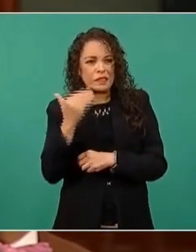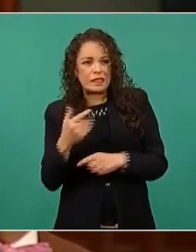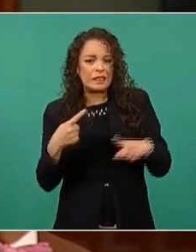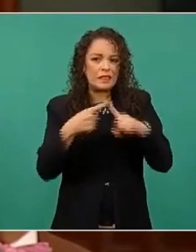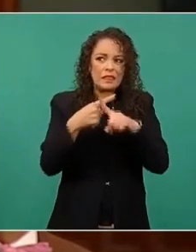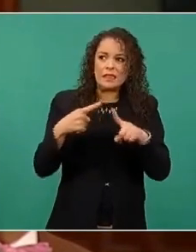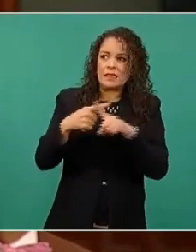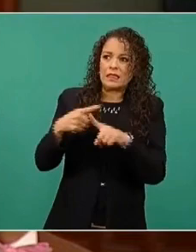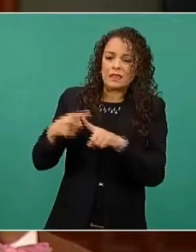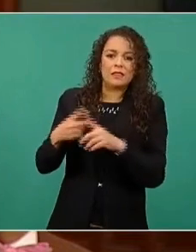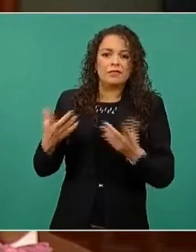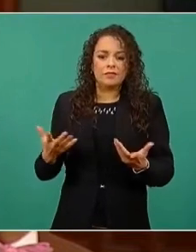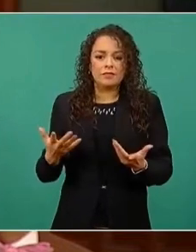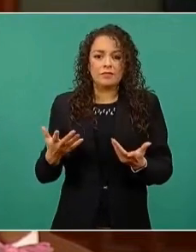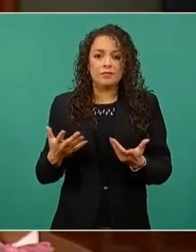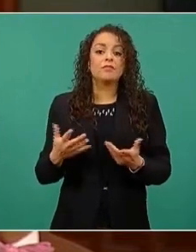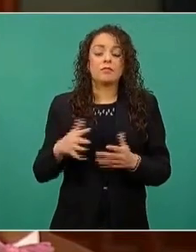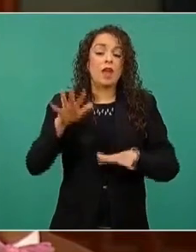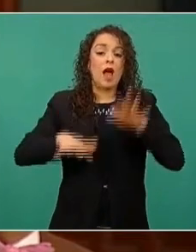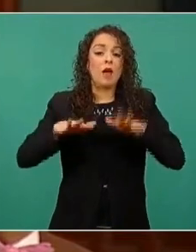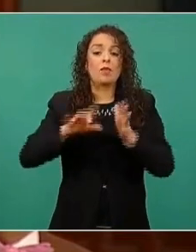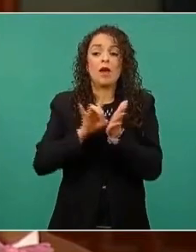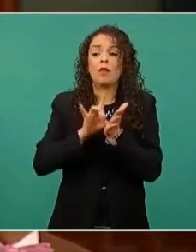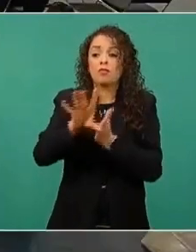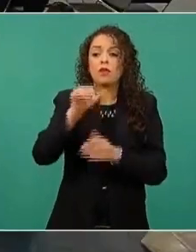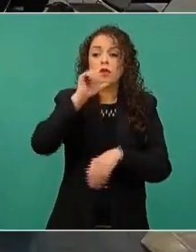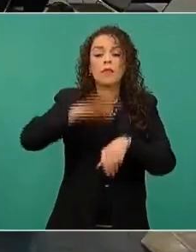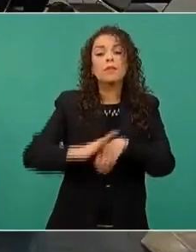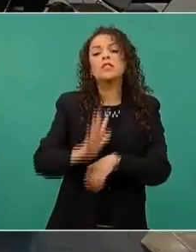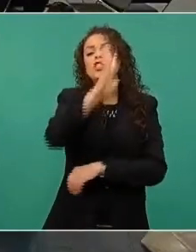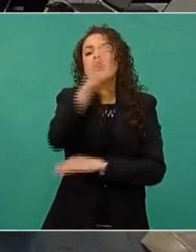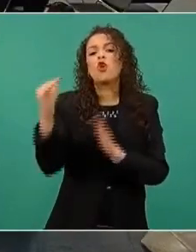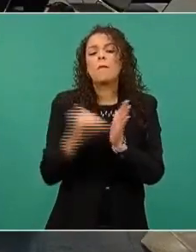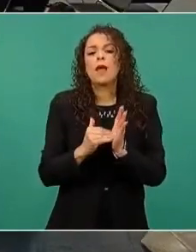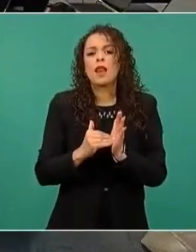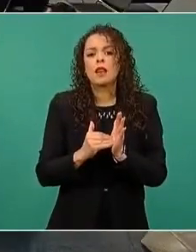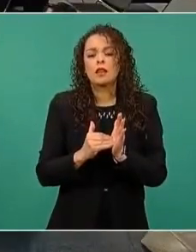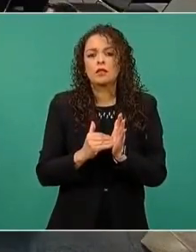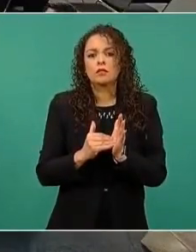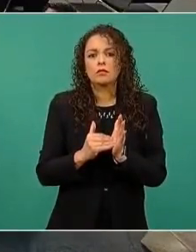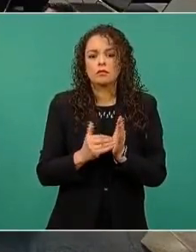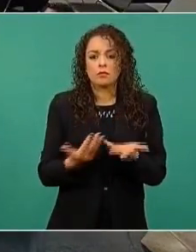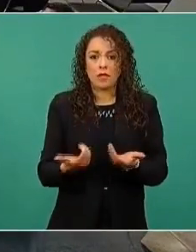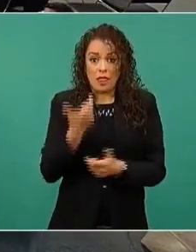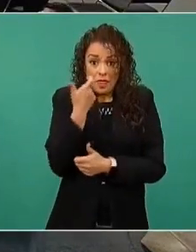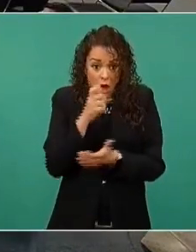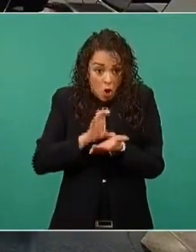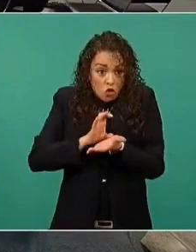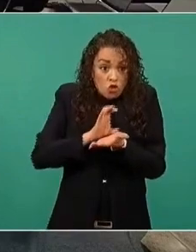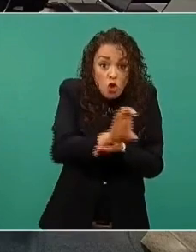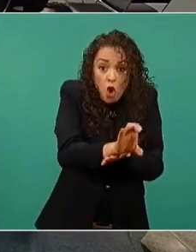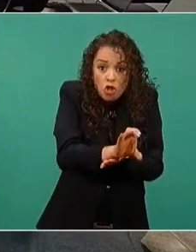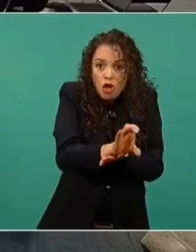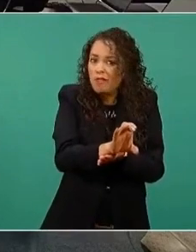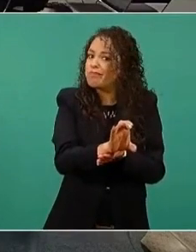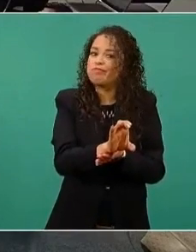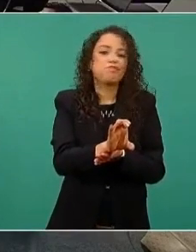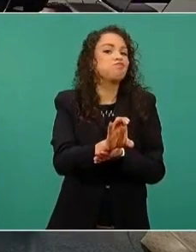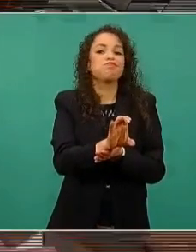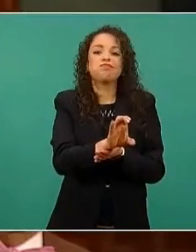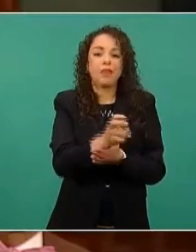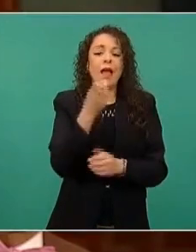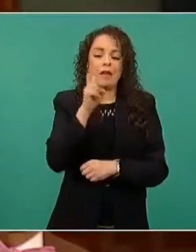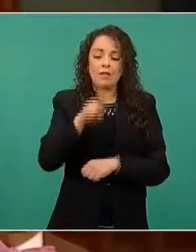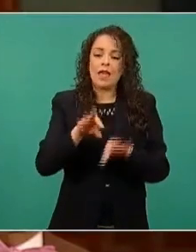pues solamente les depositan cinco mil pesos, o sea, no llega todo el recurso, presidente. Entonces, sí sería un poquito